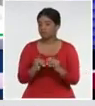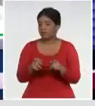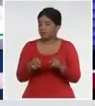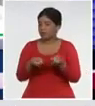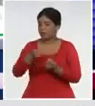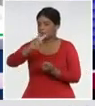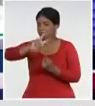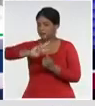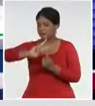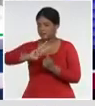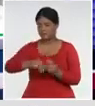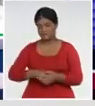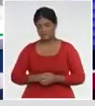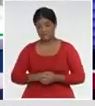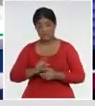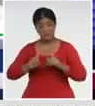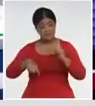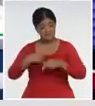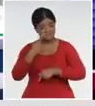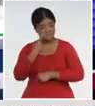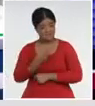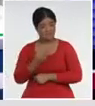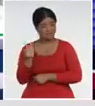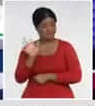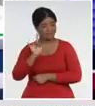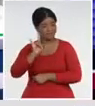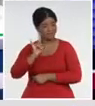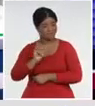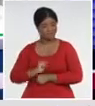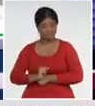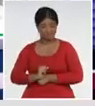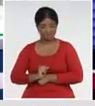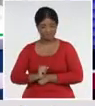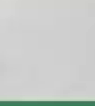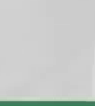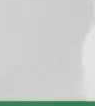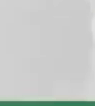televisión cubana. Mañana volveremos a las 9 en punto. Tengan buenos días.